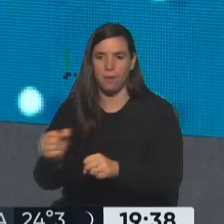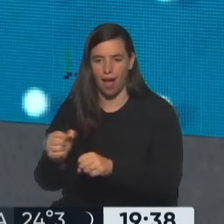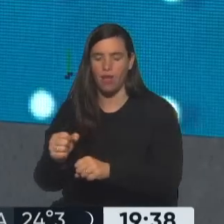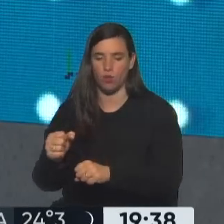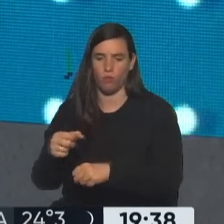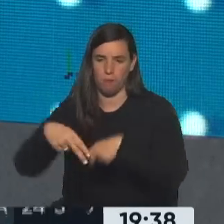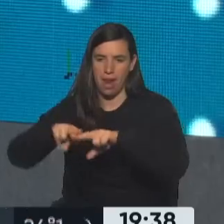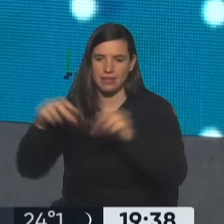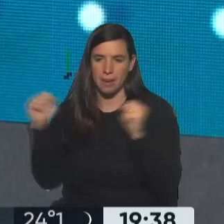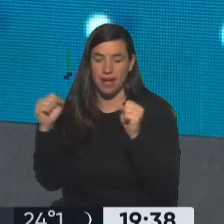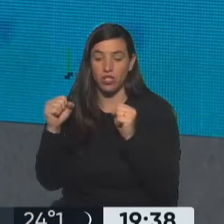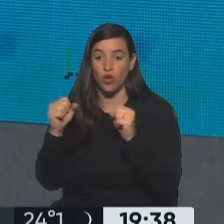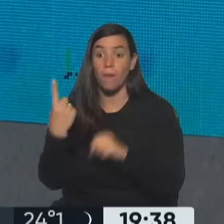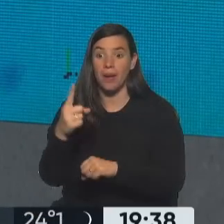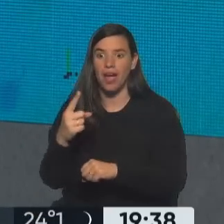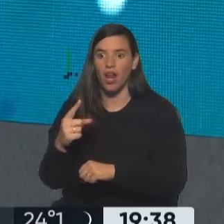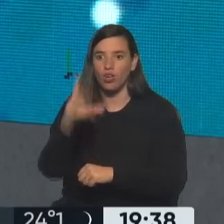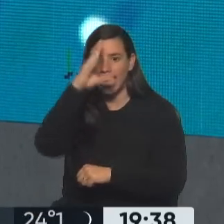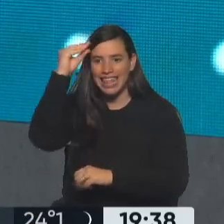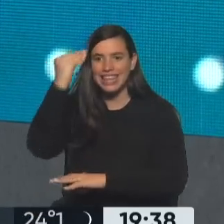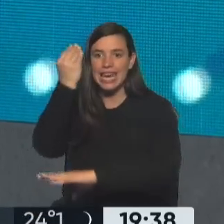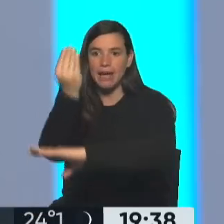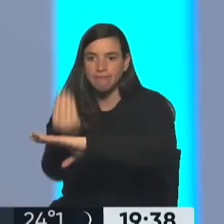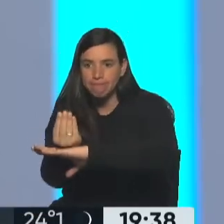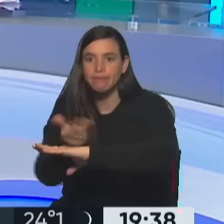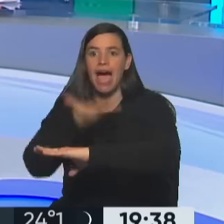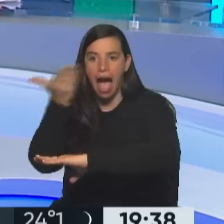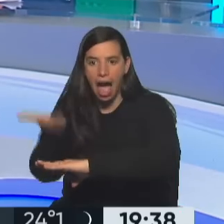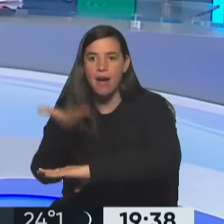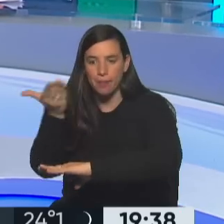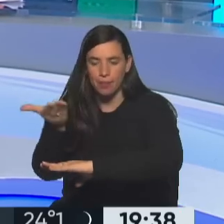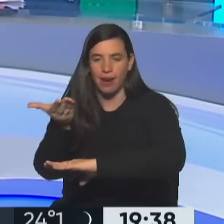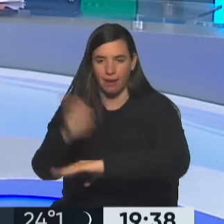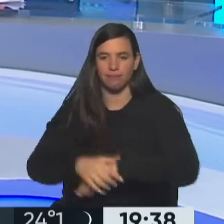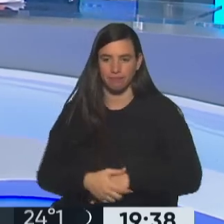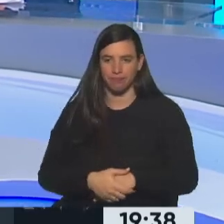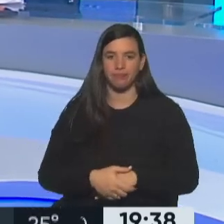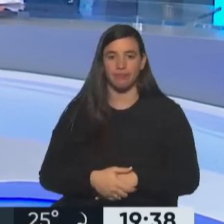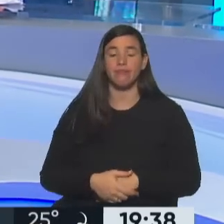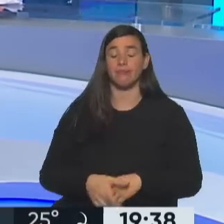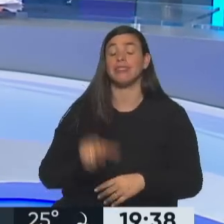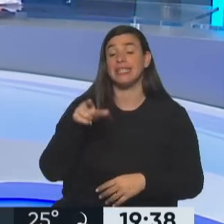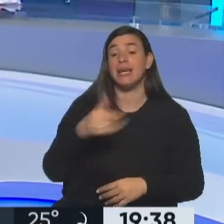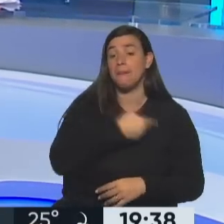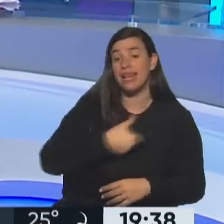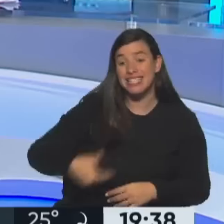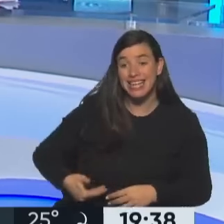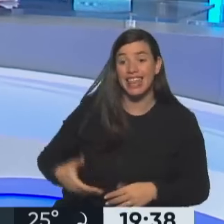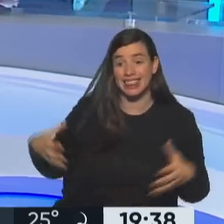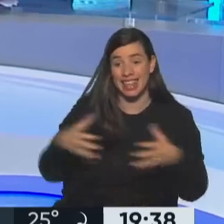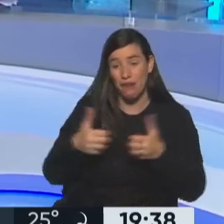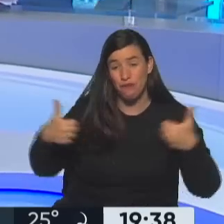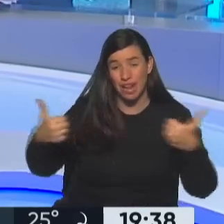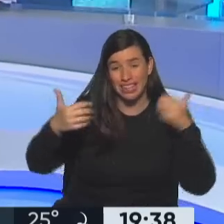y lo escuché a Mario Seco, intendente en Senada. Exacto, y presidente del Frente Grande, uno de los